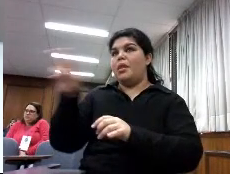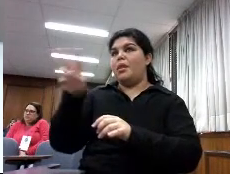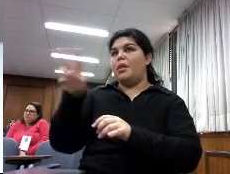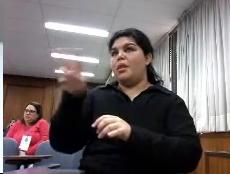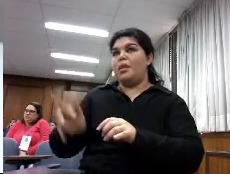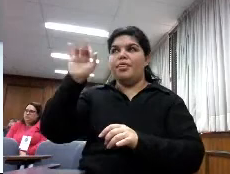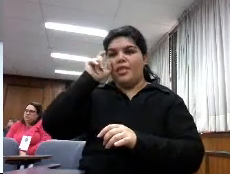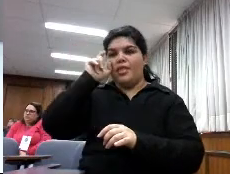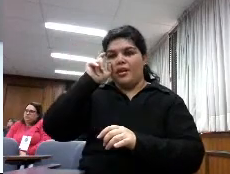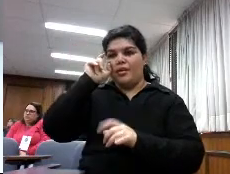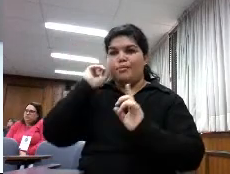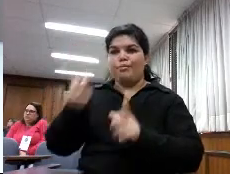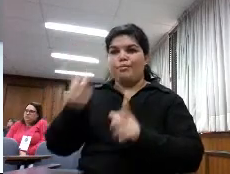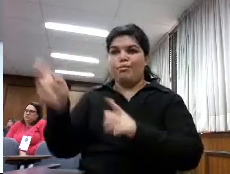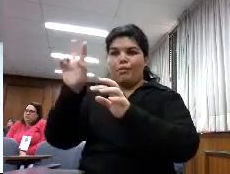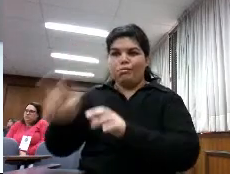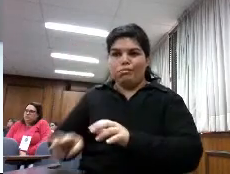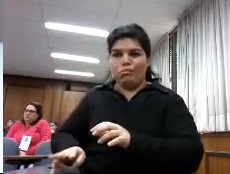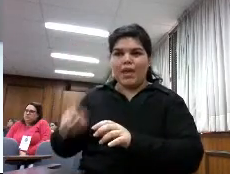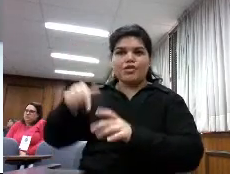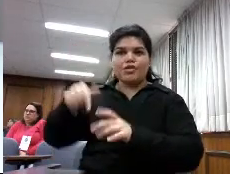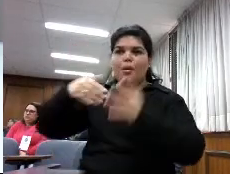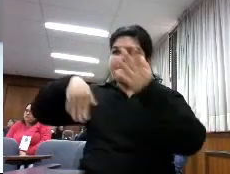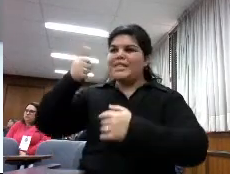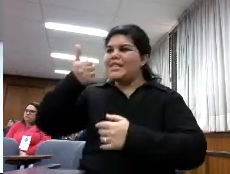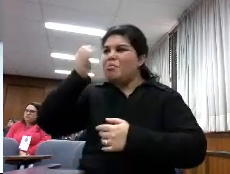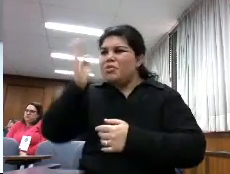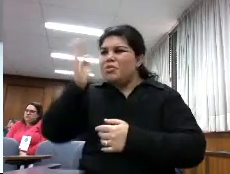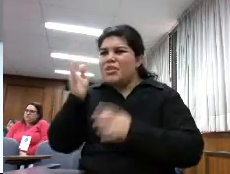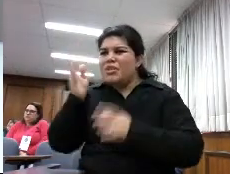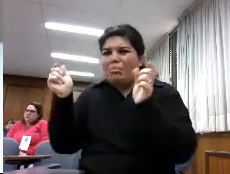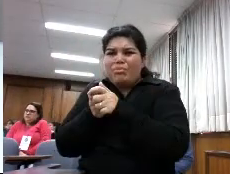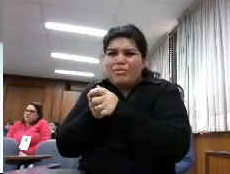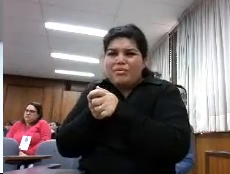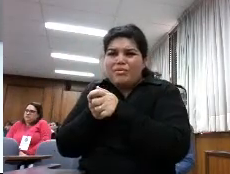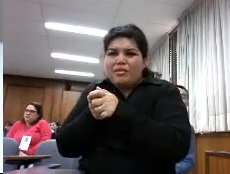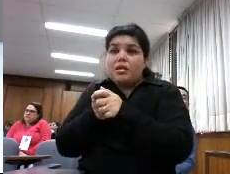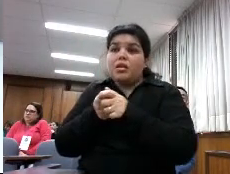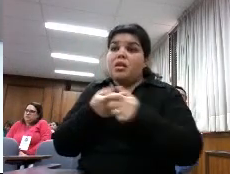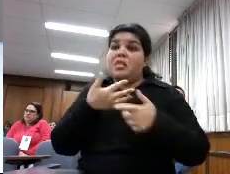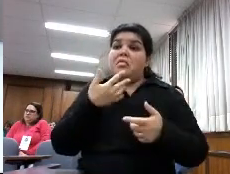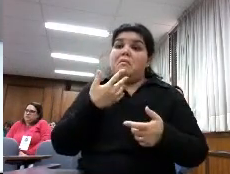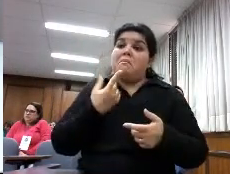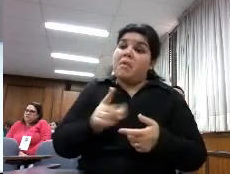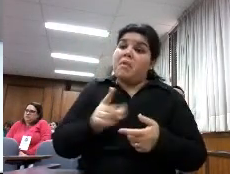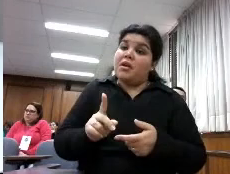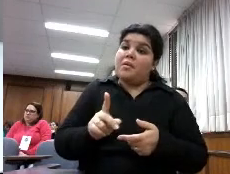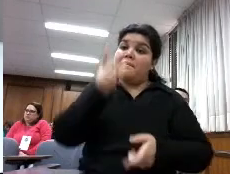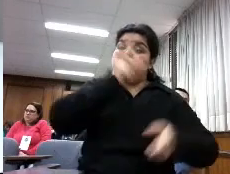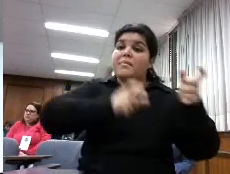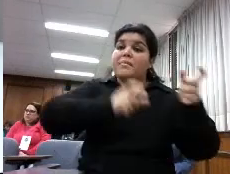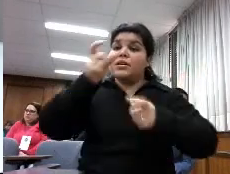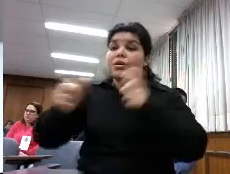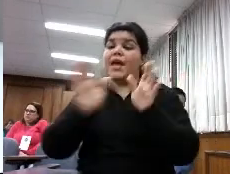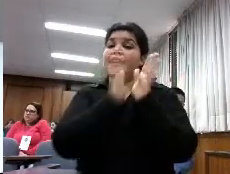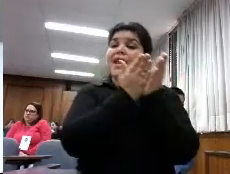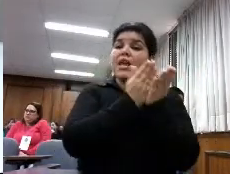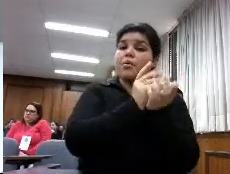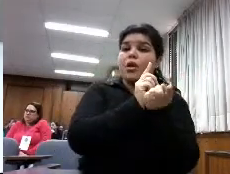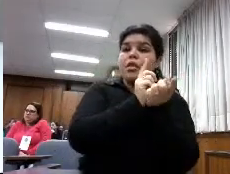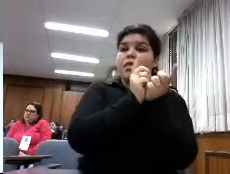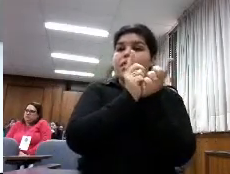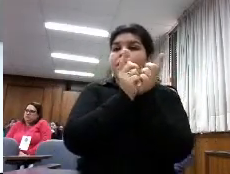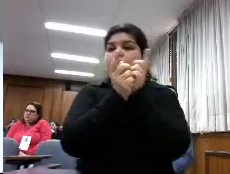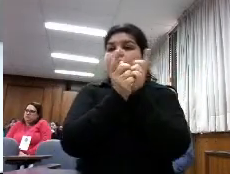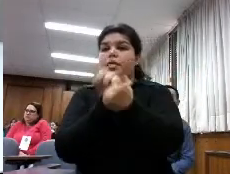lectores intensivos totales sin embargo la gente transita sin ningún complejo esto yo creo que es